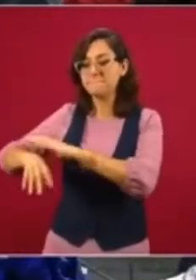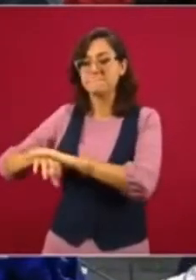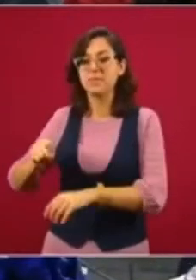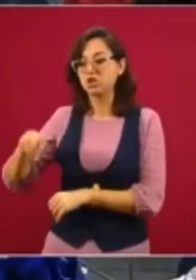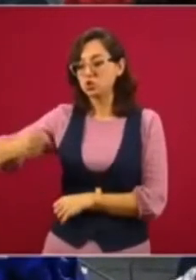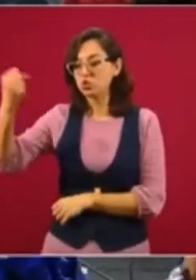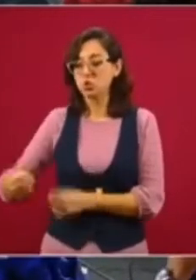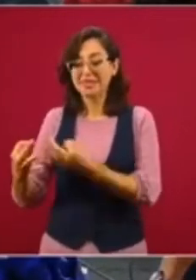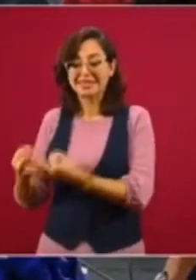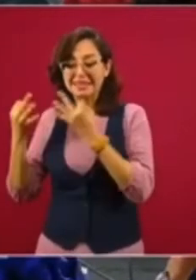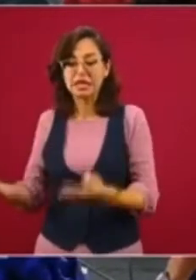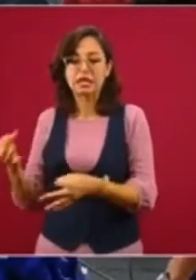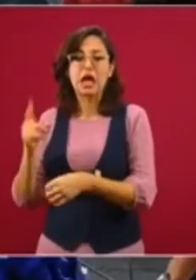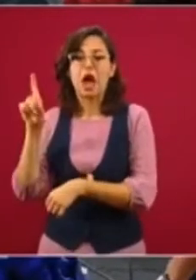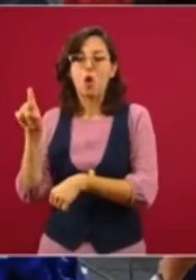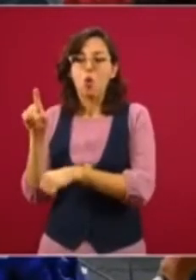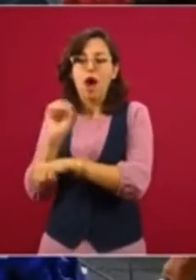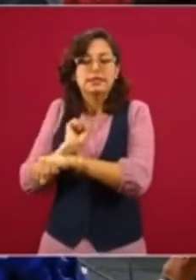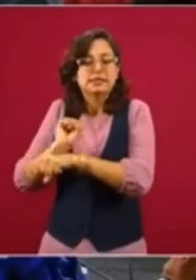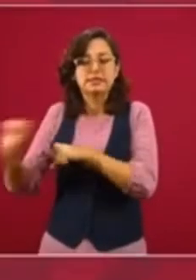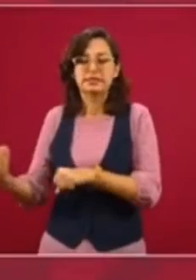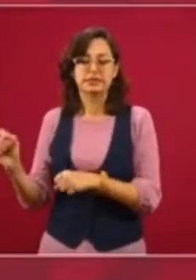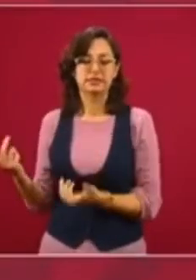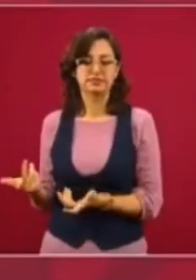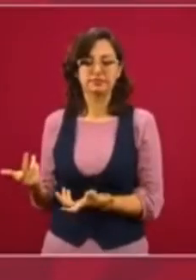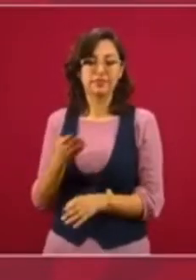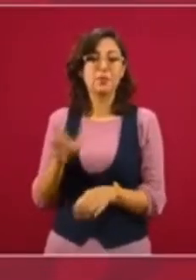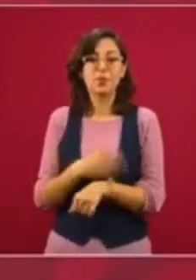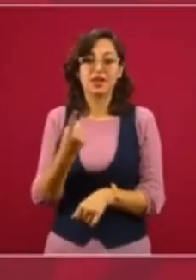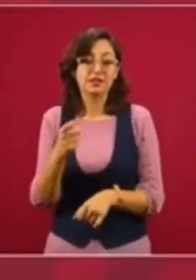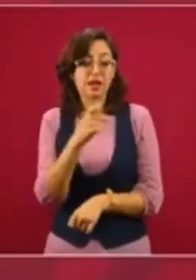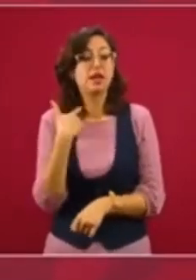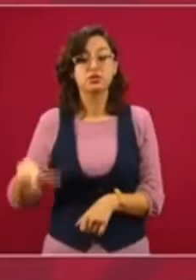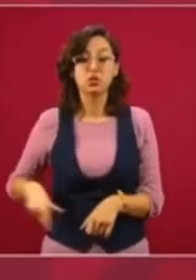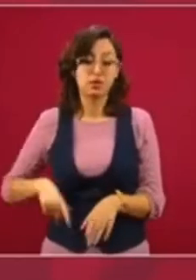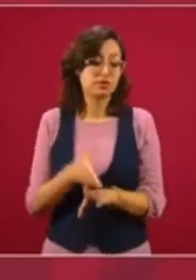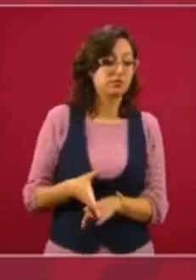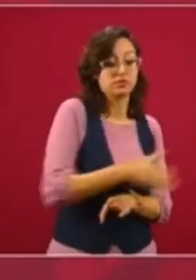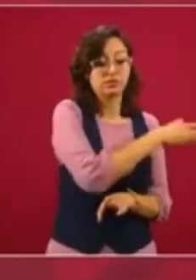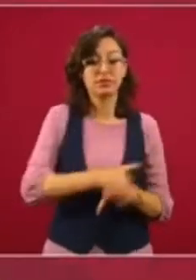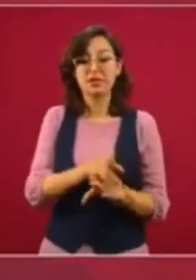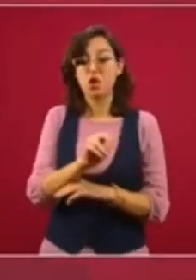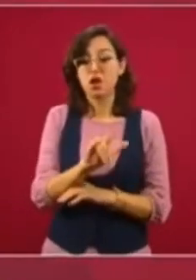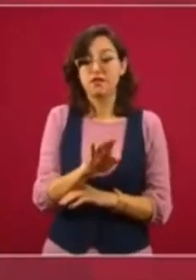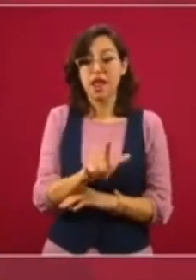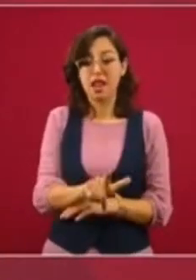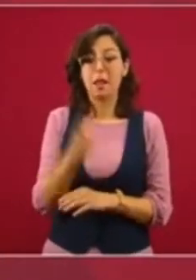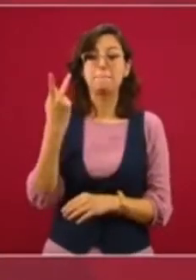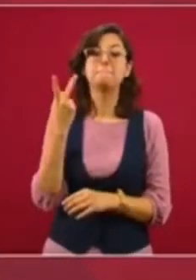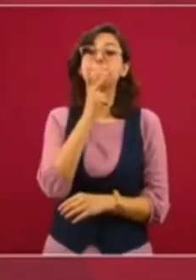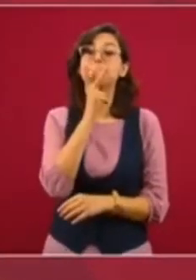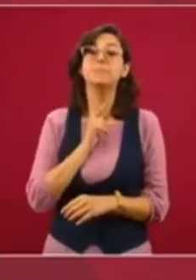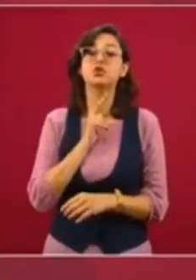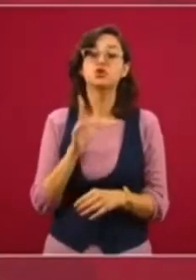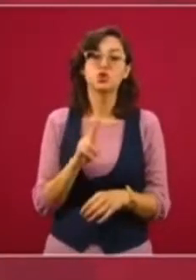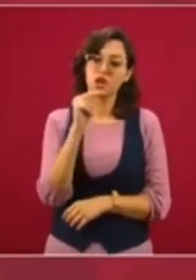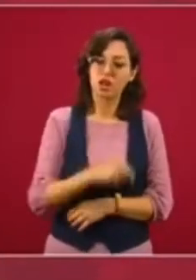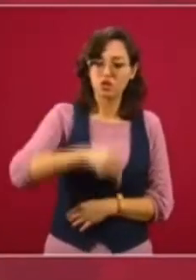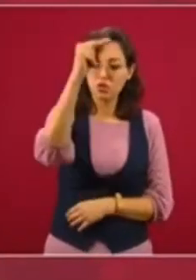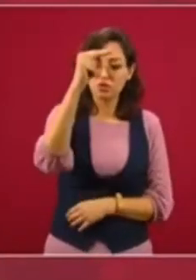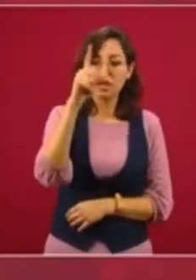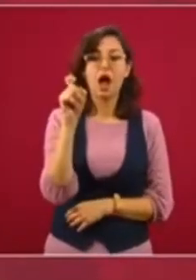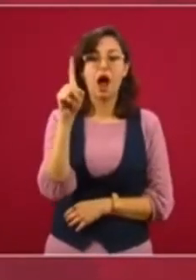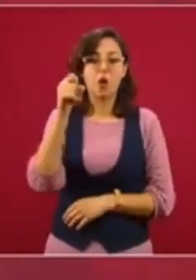el sureste, en tierra, en aguas someras, la mitad de la inversión durante el periodo neoliberal, en el caso del petróleo, se hizo en el norte,